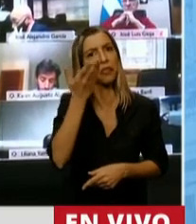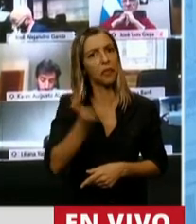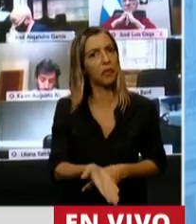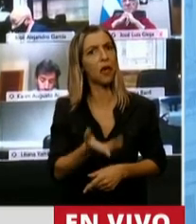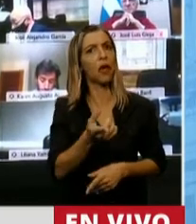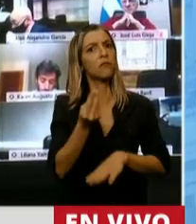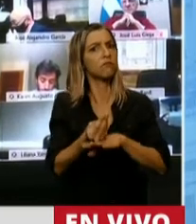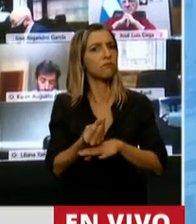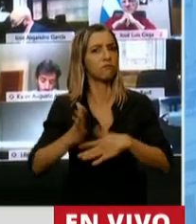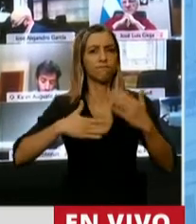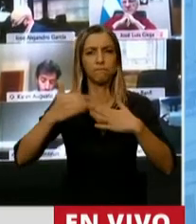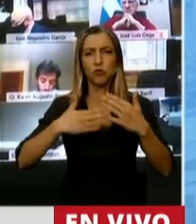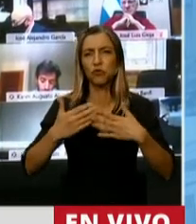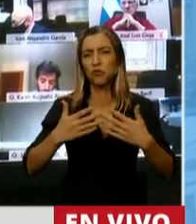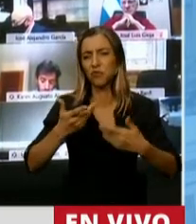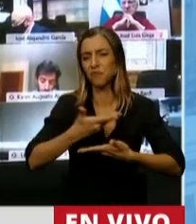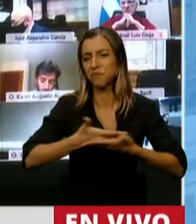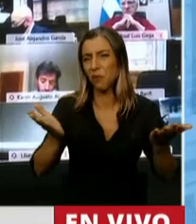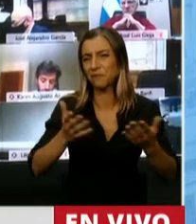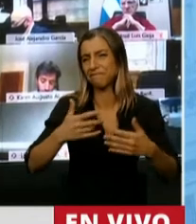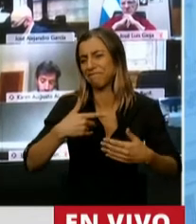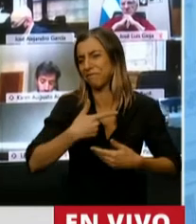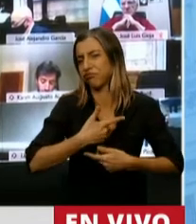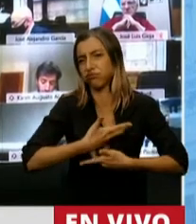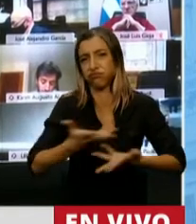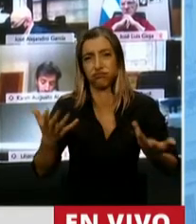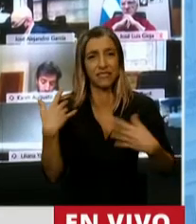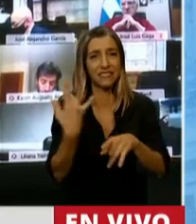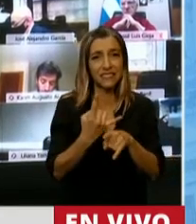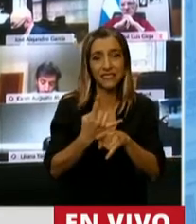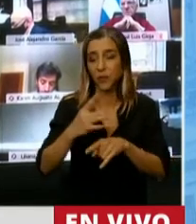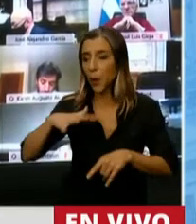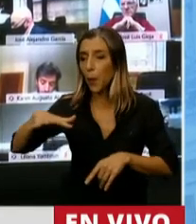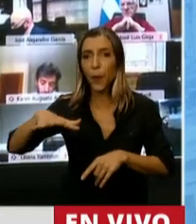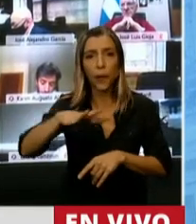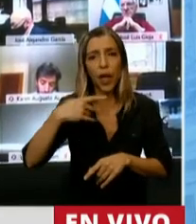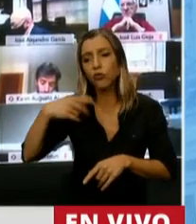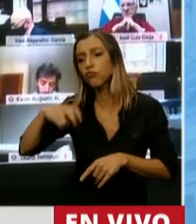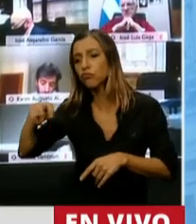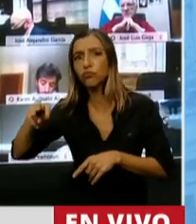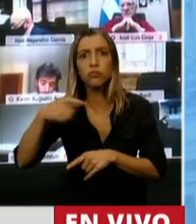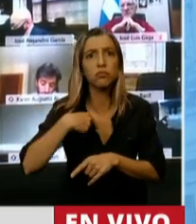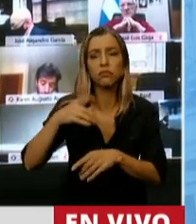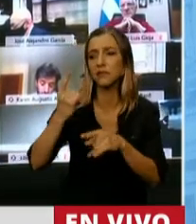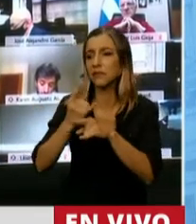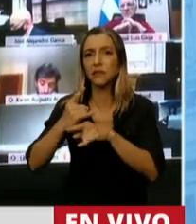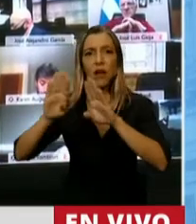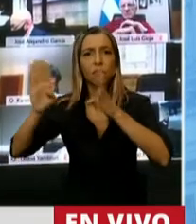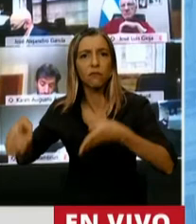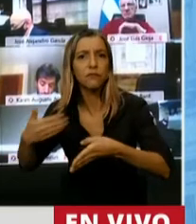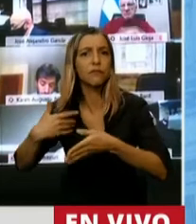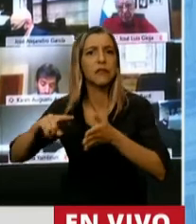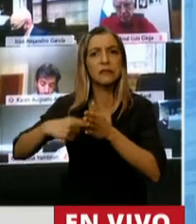en donde en cada barrio donde uno caminaba veía desde la vecinal, la biblioteca popular, el centro comunitario que